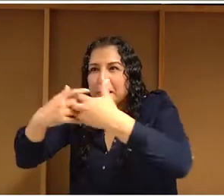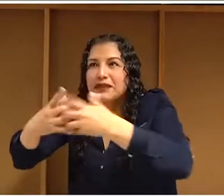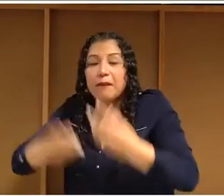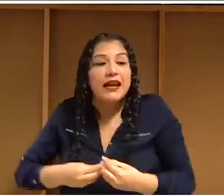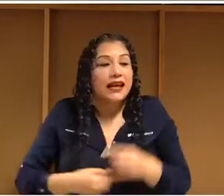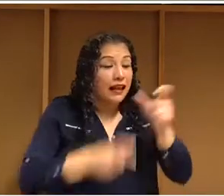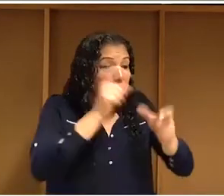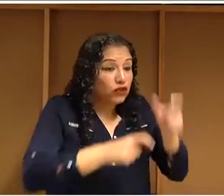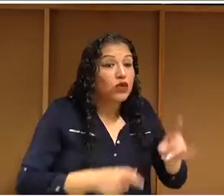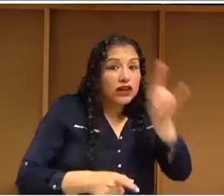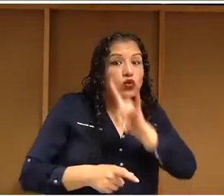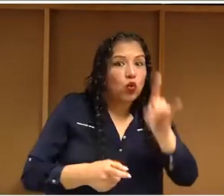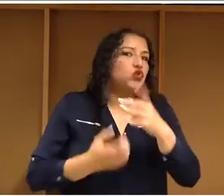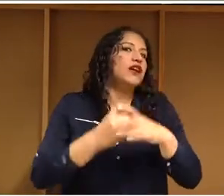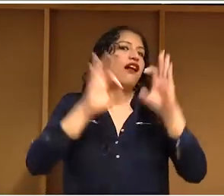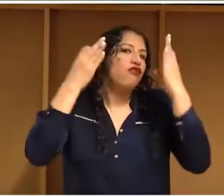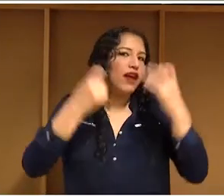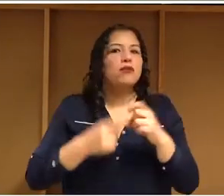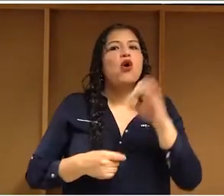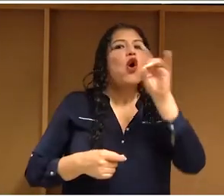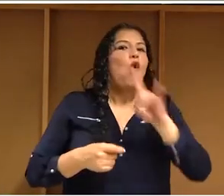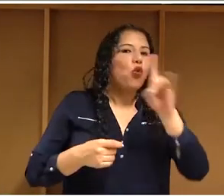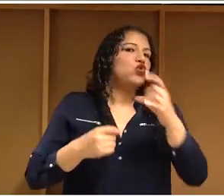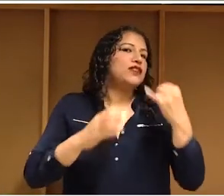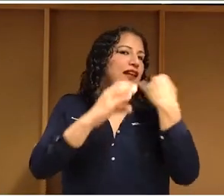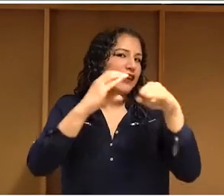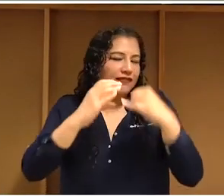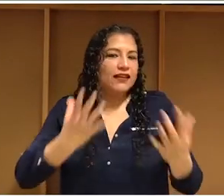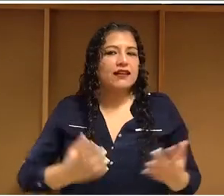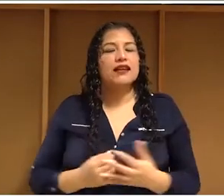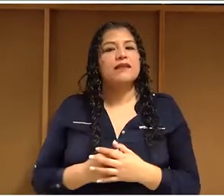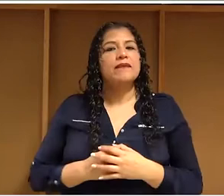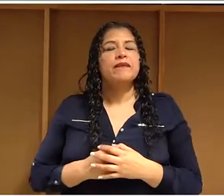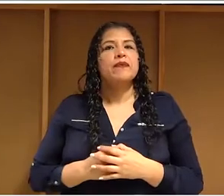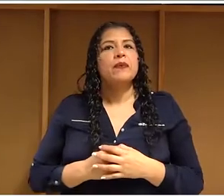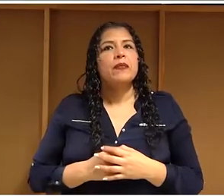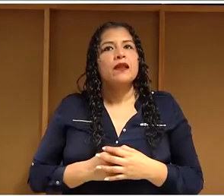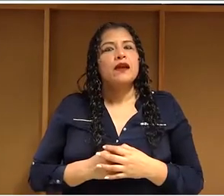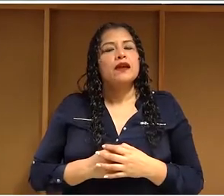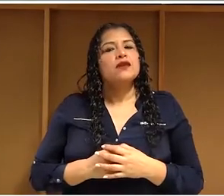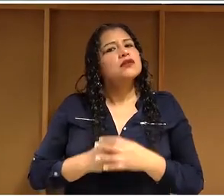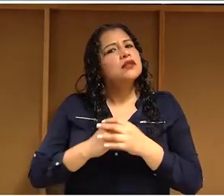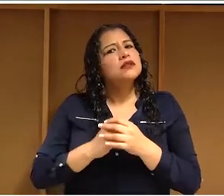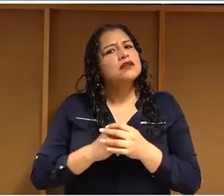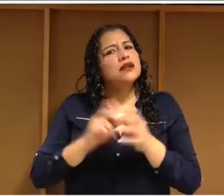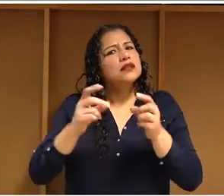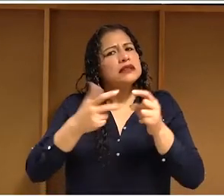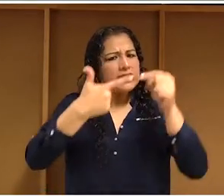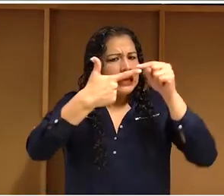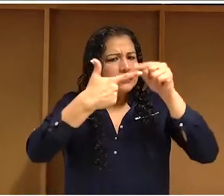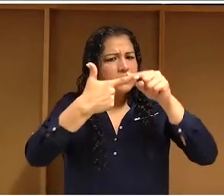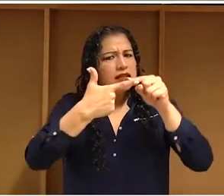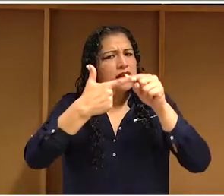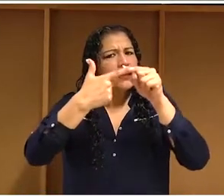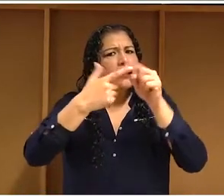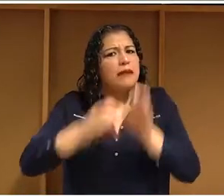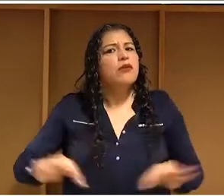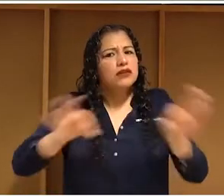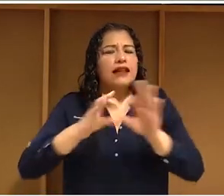ahorro de tiempo. Entonces, la segunda idea es esa. La segunda idea es que nosotros somos constituyentes de poder en este nuevo espacio.